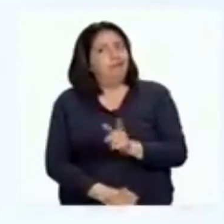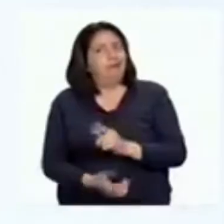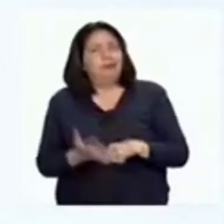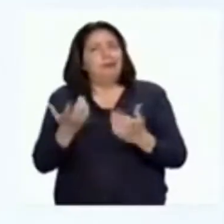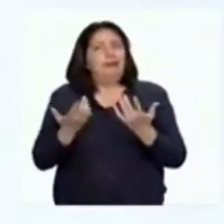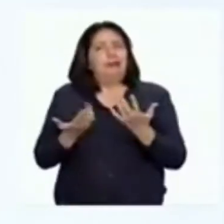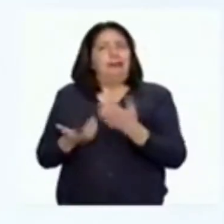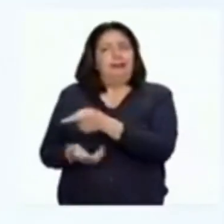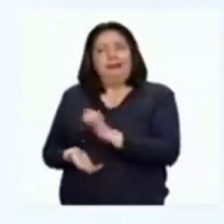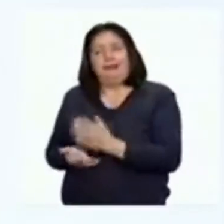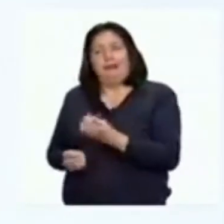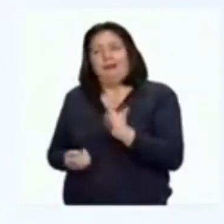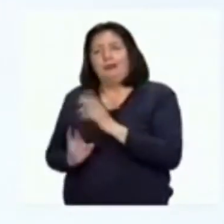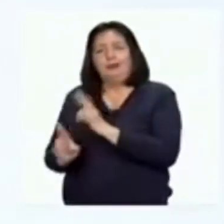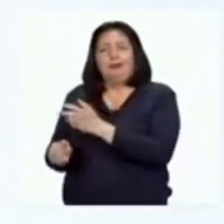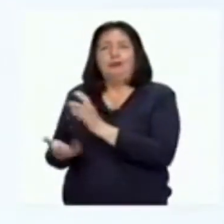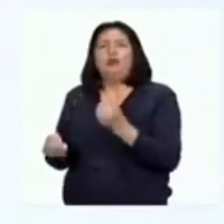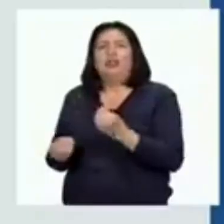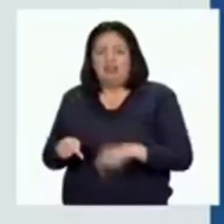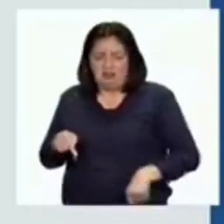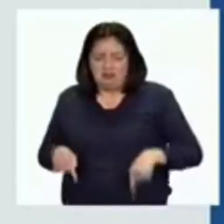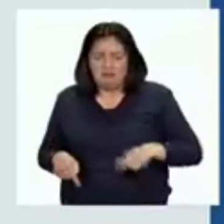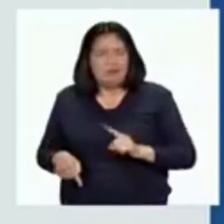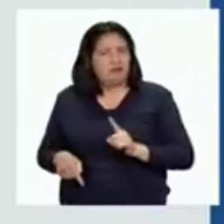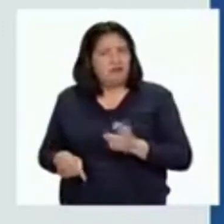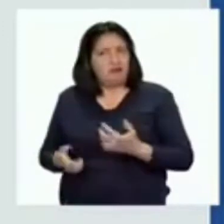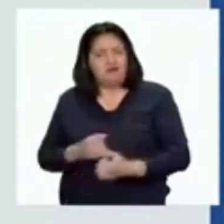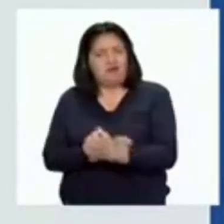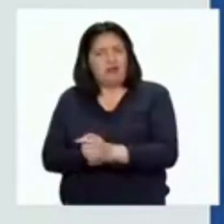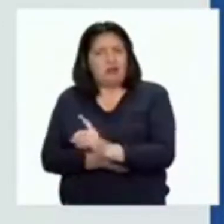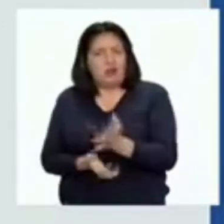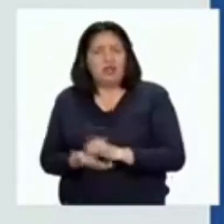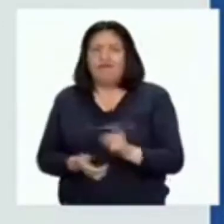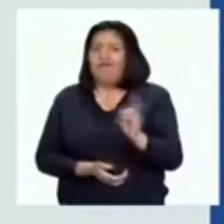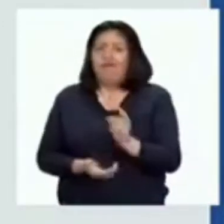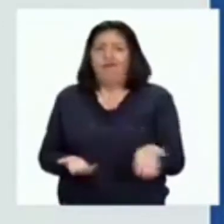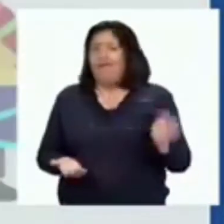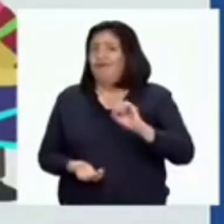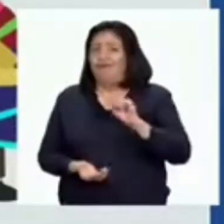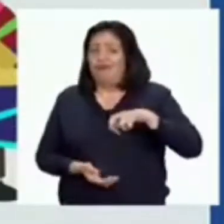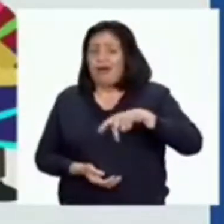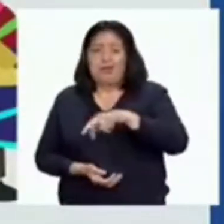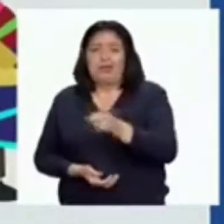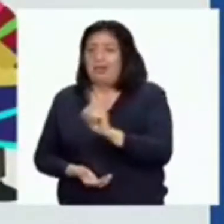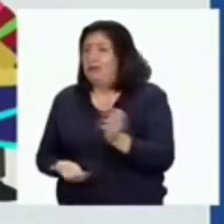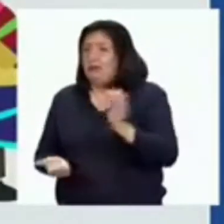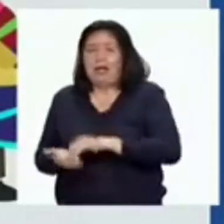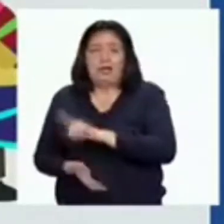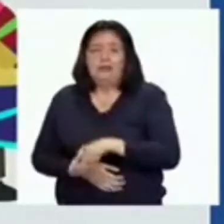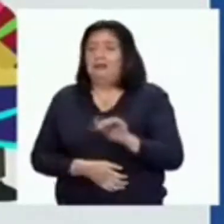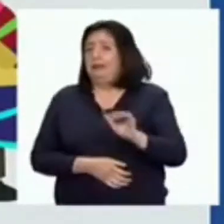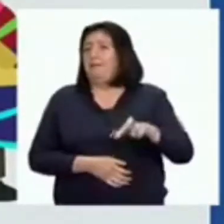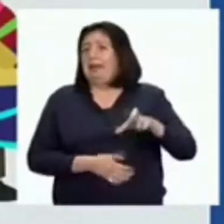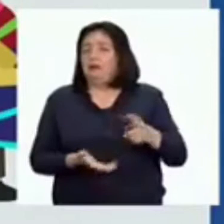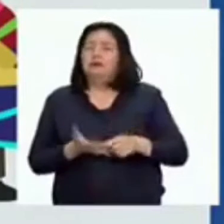esperados debido a que Pedro perdió fuerza y movimiento en la pierna herida. No podía volver a caminar. Cuando Pedro despertó de la